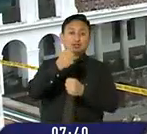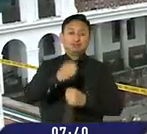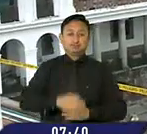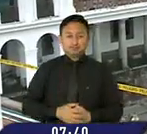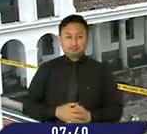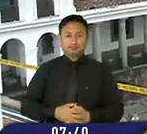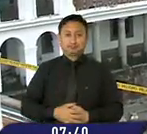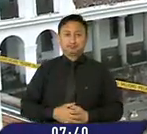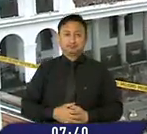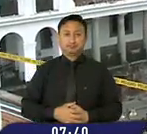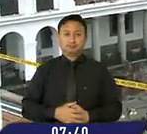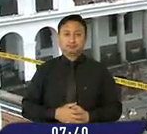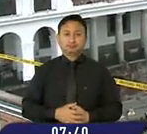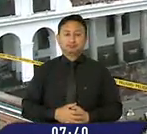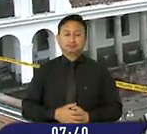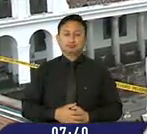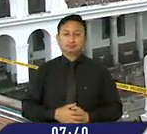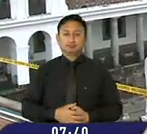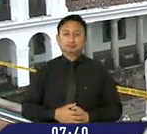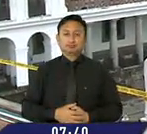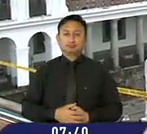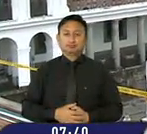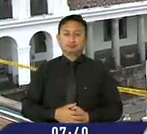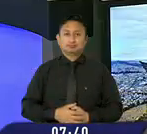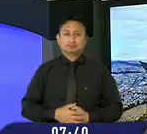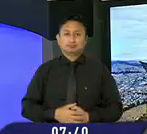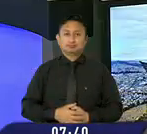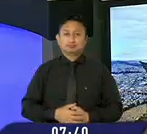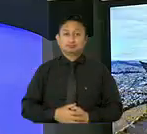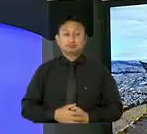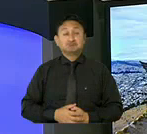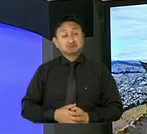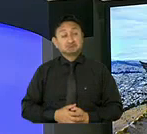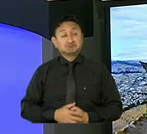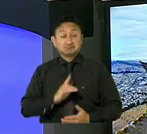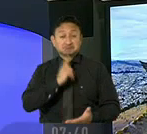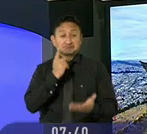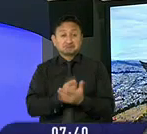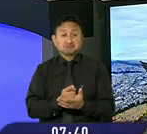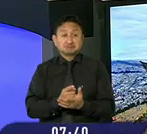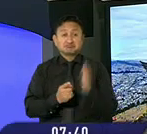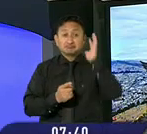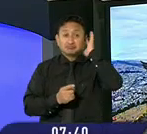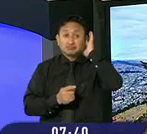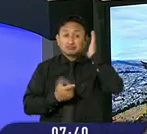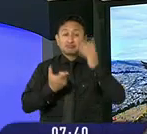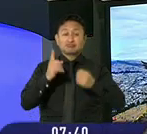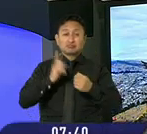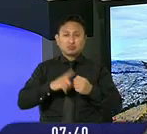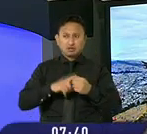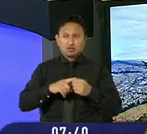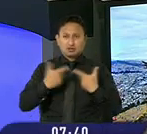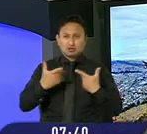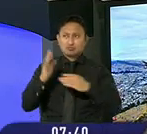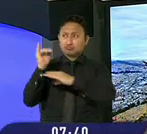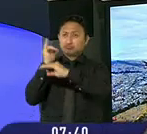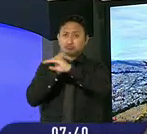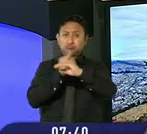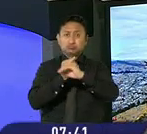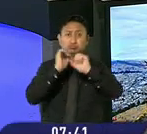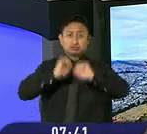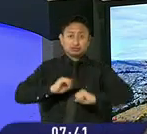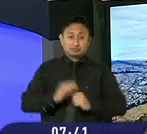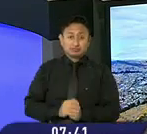Henry Peñaranda informó Sofía Vintimuquia. Y sin duda nuestro quito y sus historias, sus iglesias y la